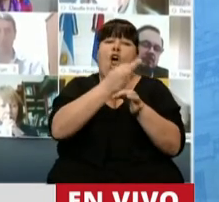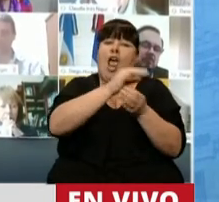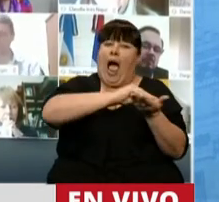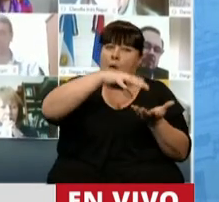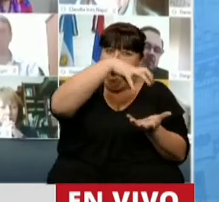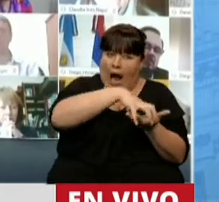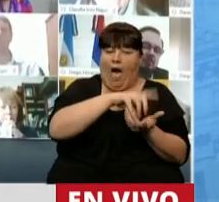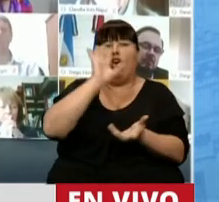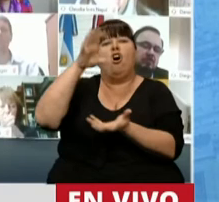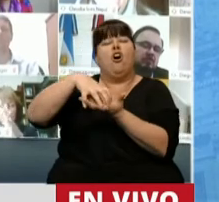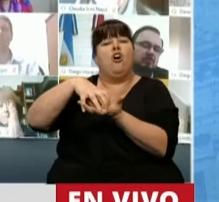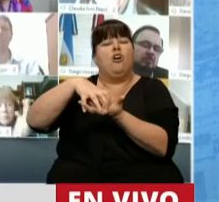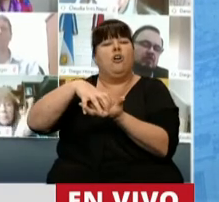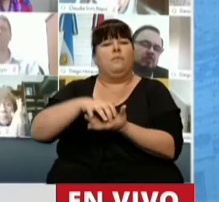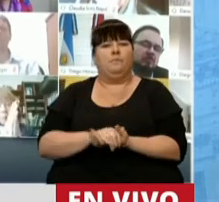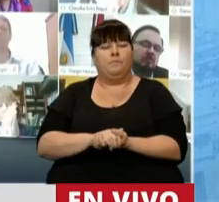Abogados,